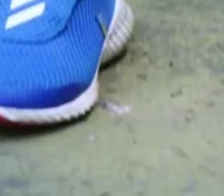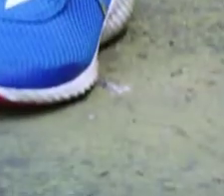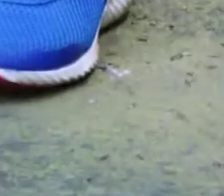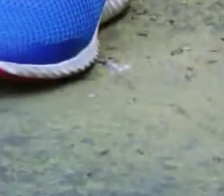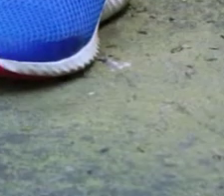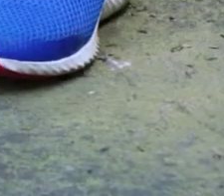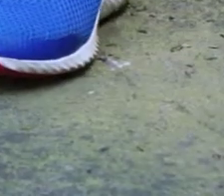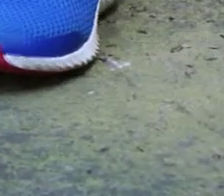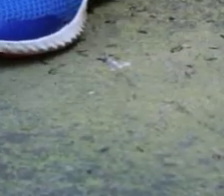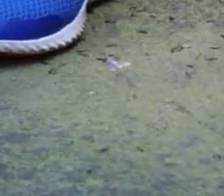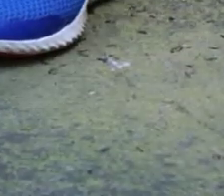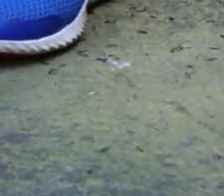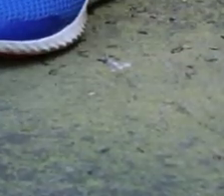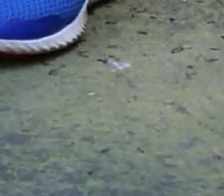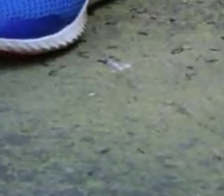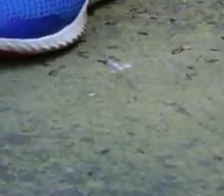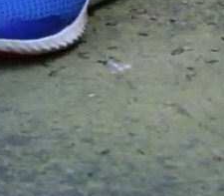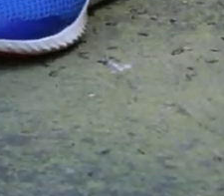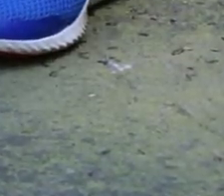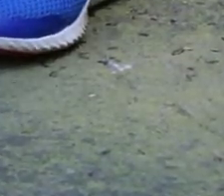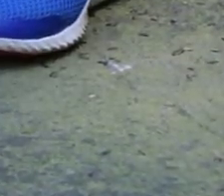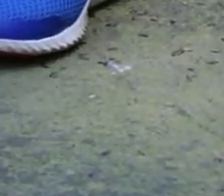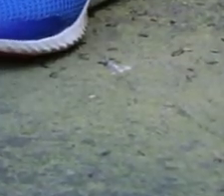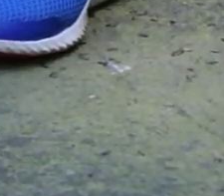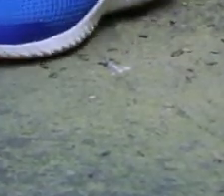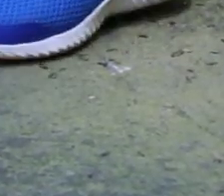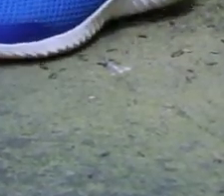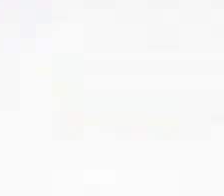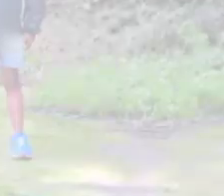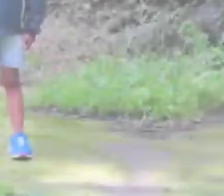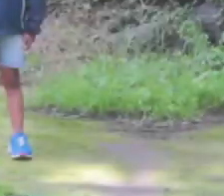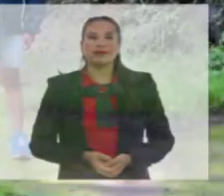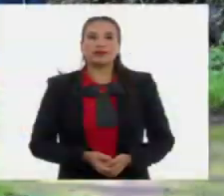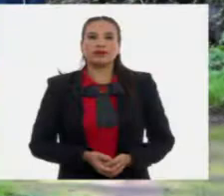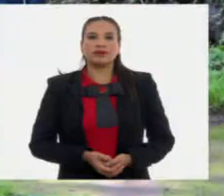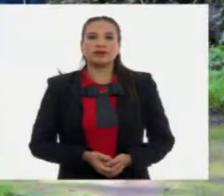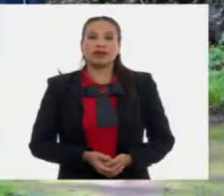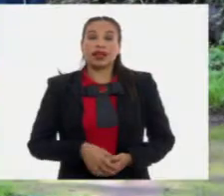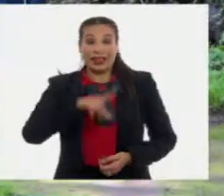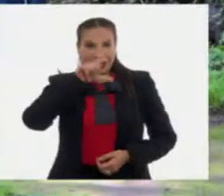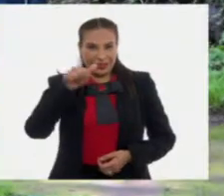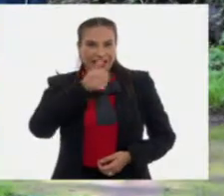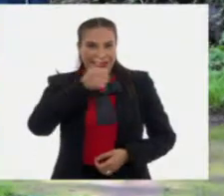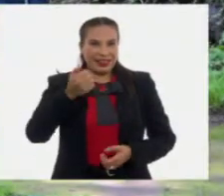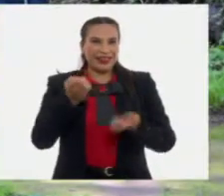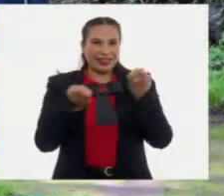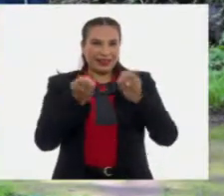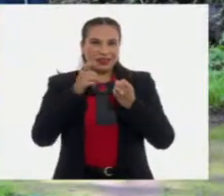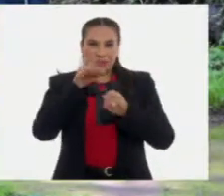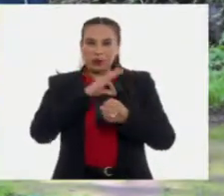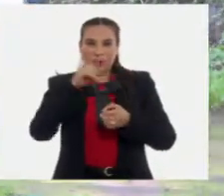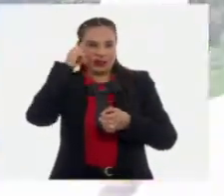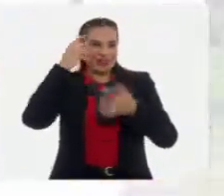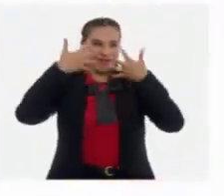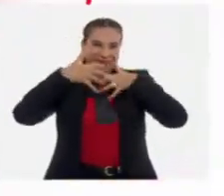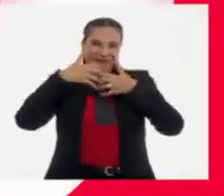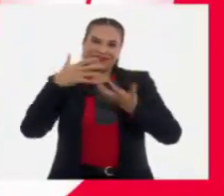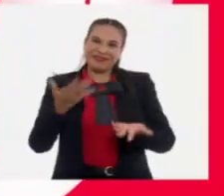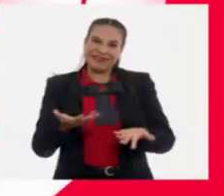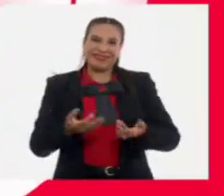tener siempre la posición de los pies, de las puntas hacia adentro. Y después de cada pausa, activa tu mente.